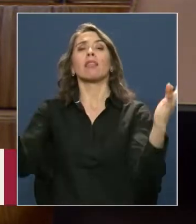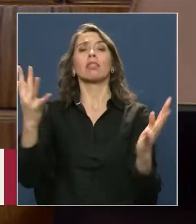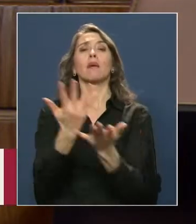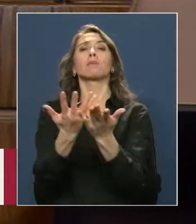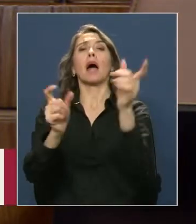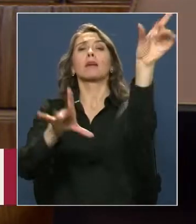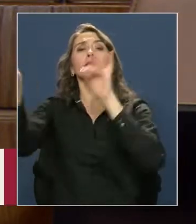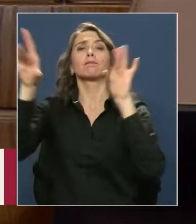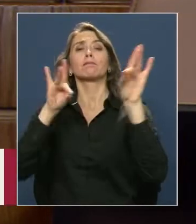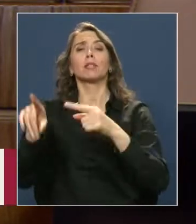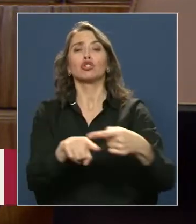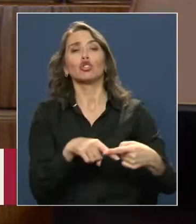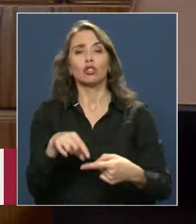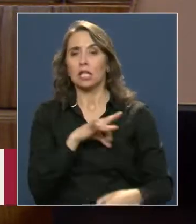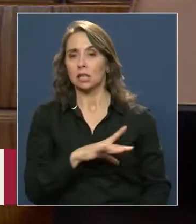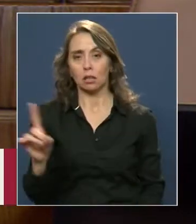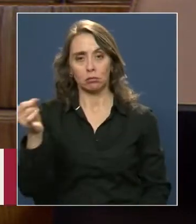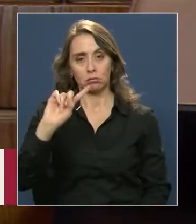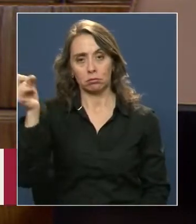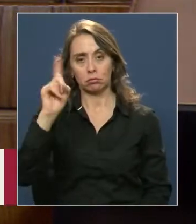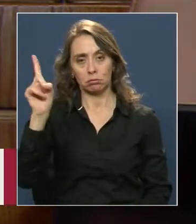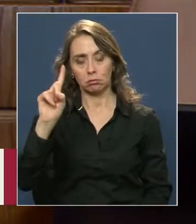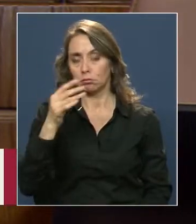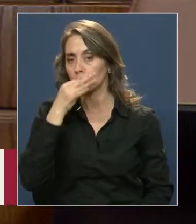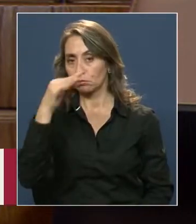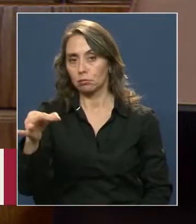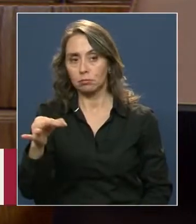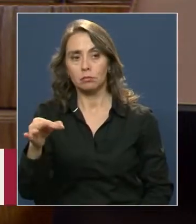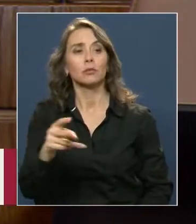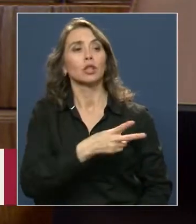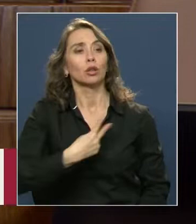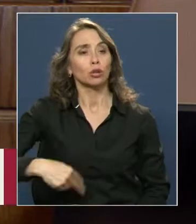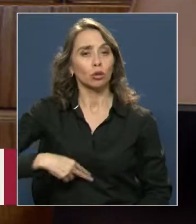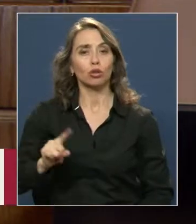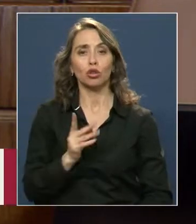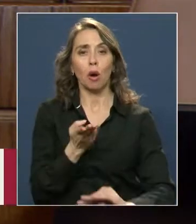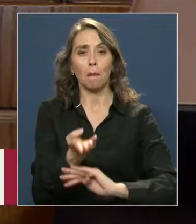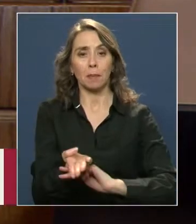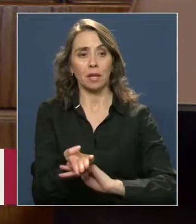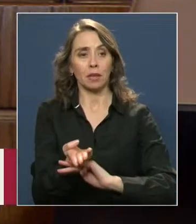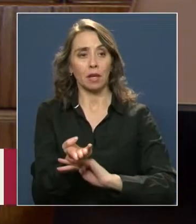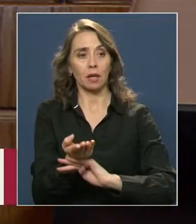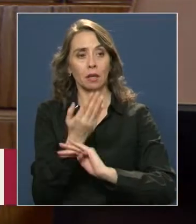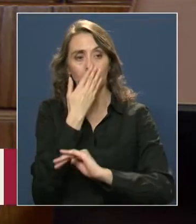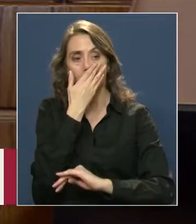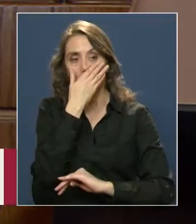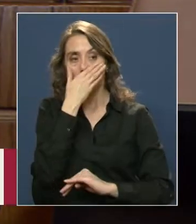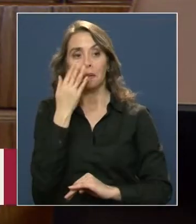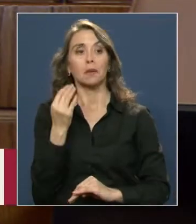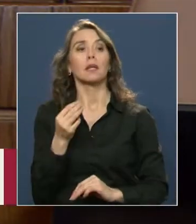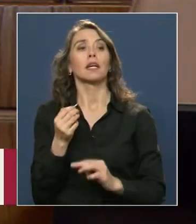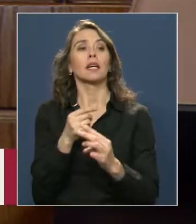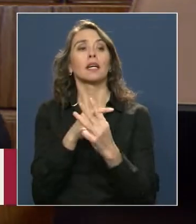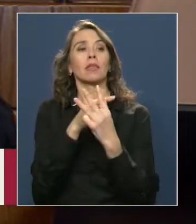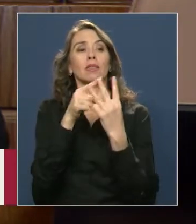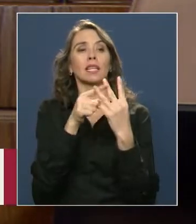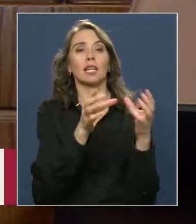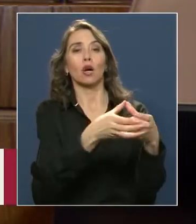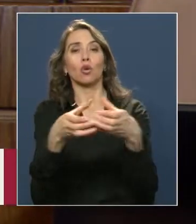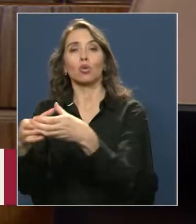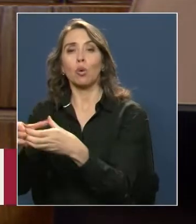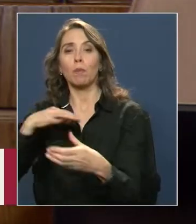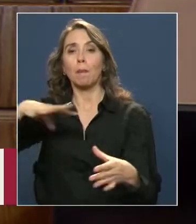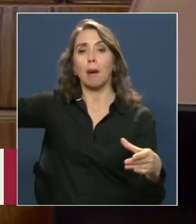Pero permítanos decirles que eso no es así. Y nosotros no estamos pidiendo con esto un cuoteo trinominal para que nos